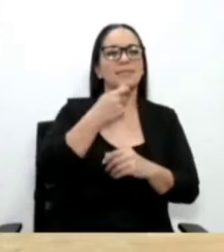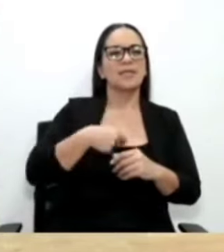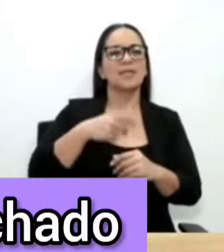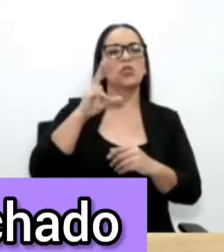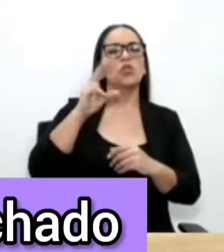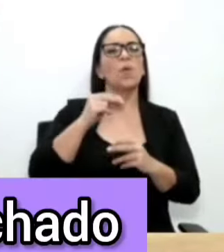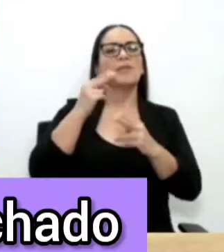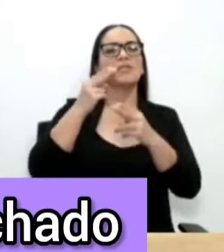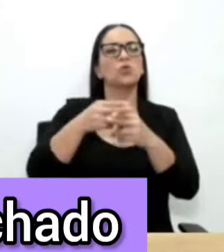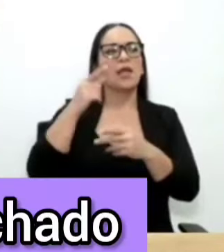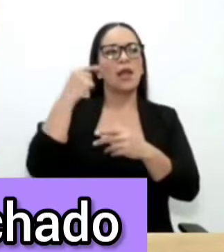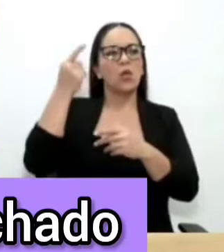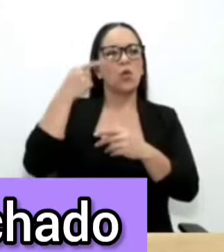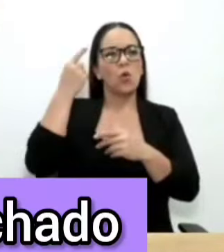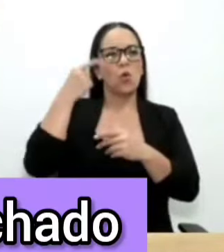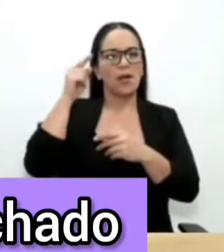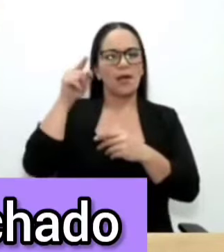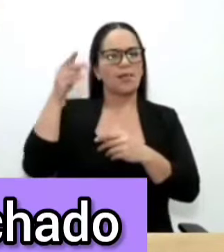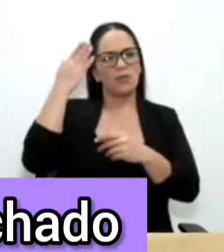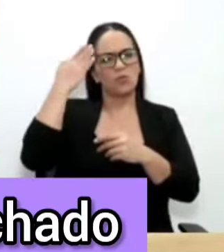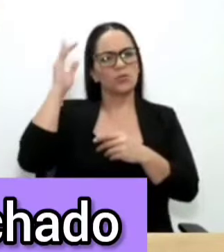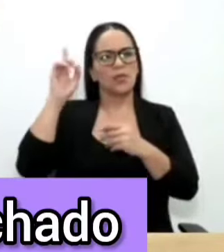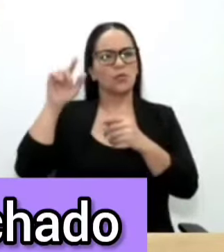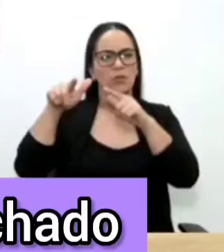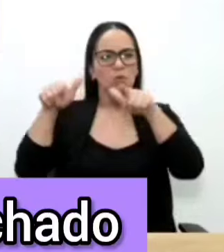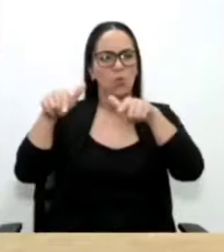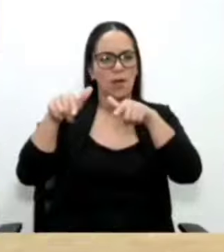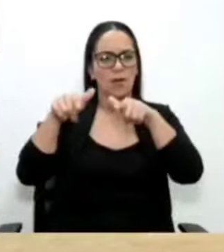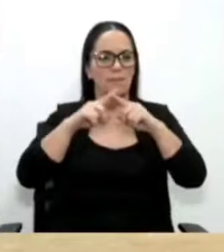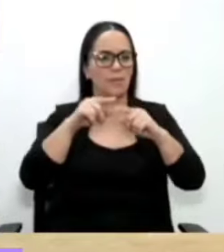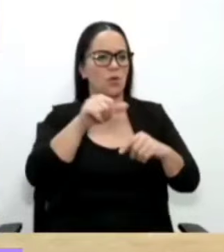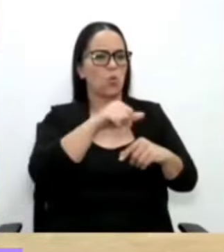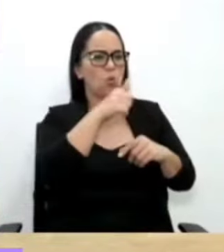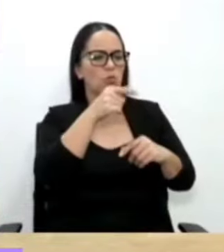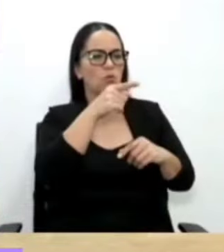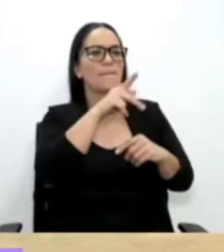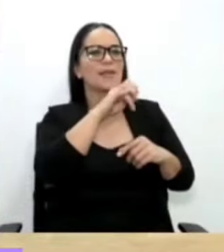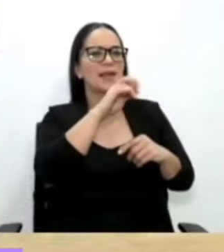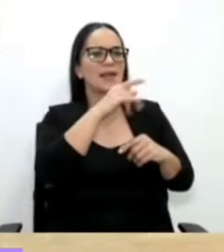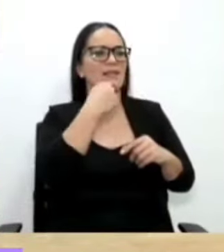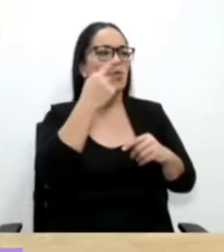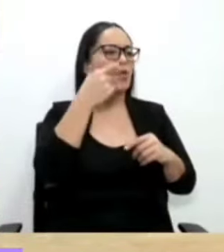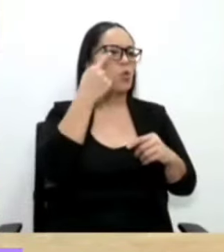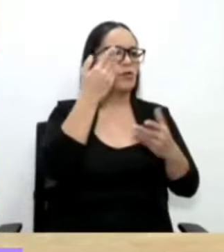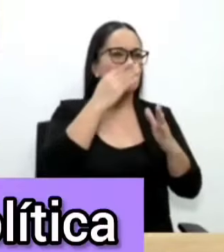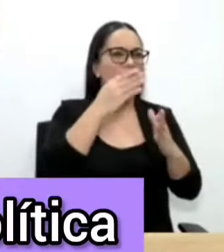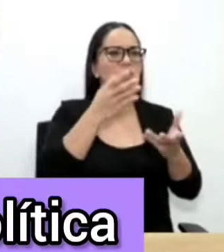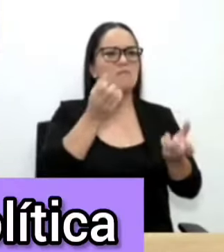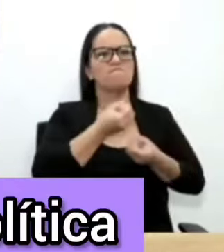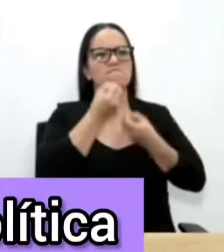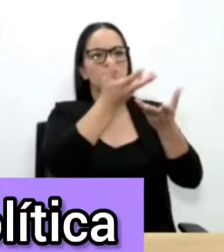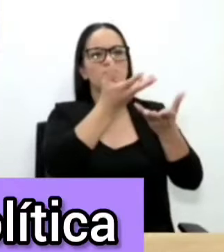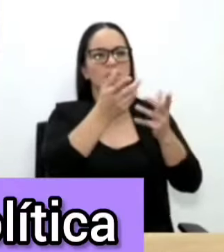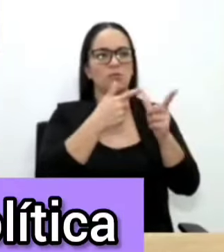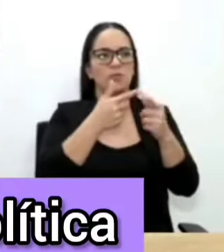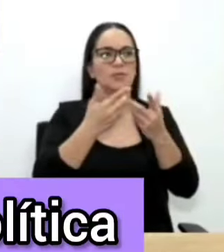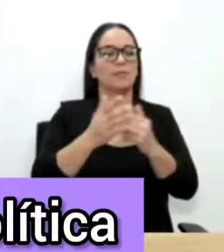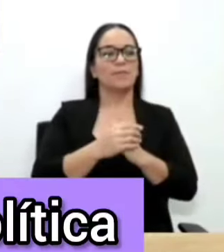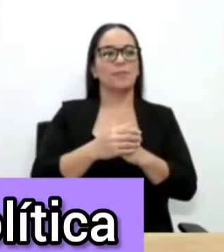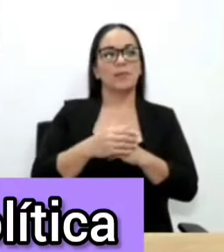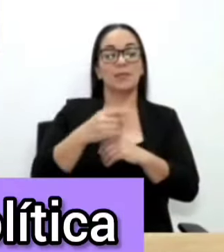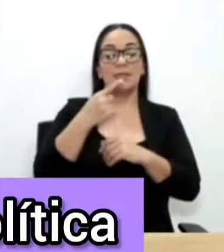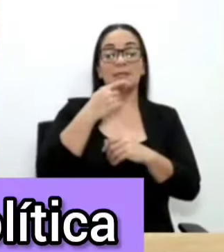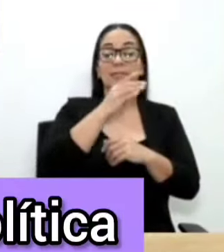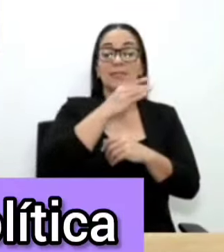Señor presidente, nosotros hemos luchado mucho, las mujeres, por tener una legislación robusta y hoy tenemos una ley de violencia